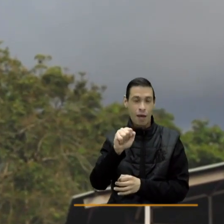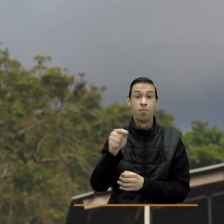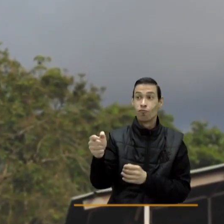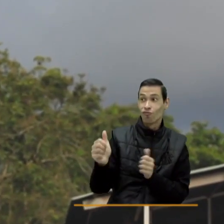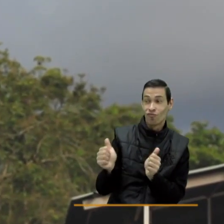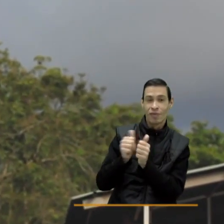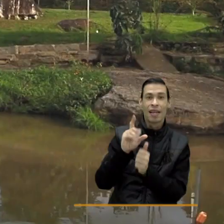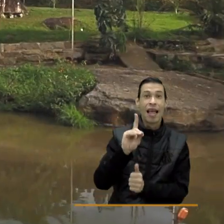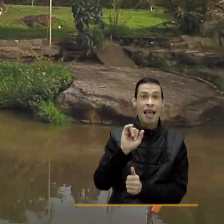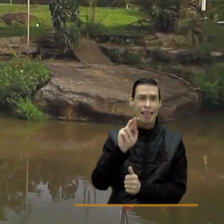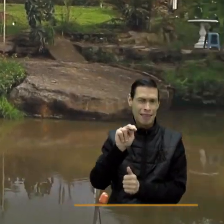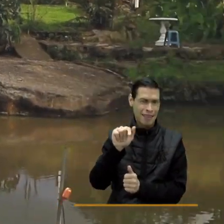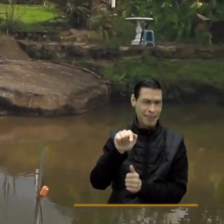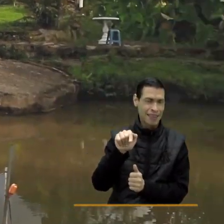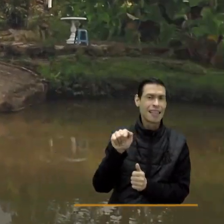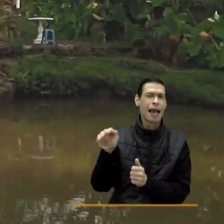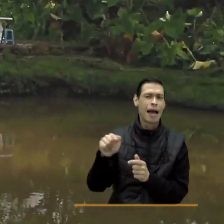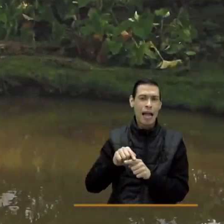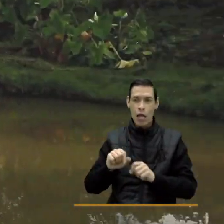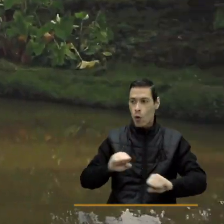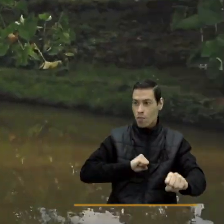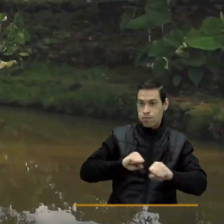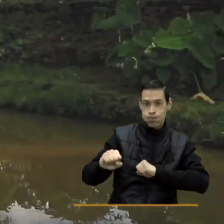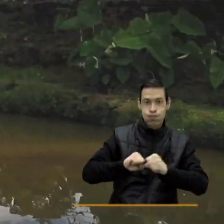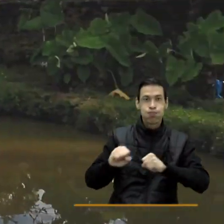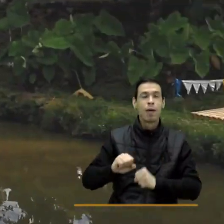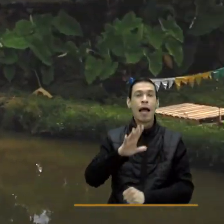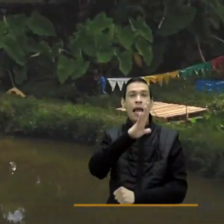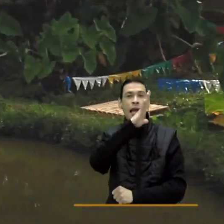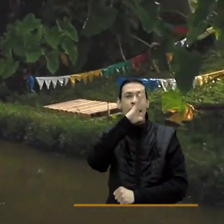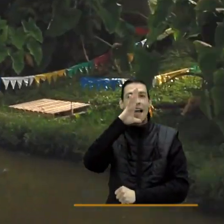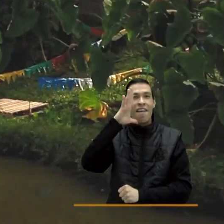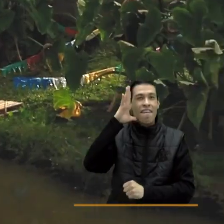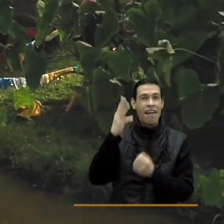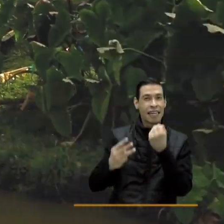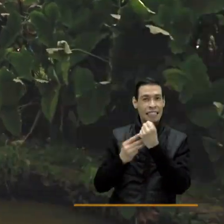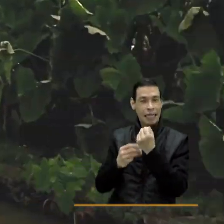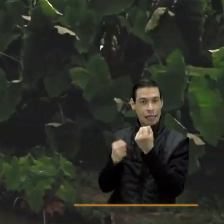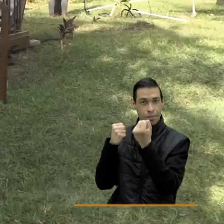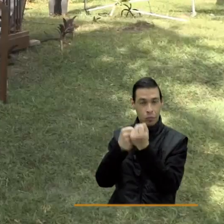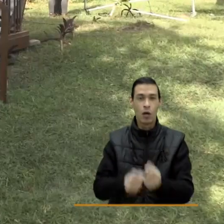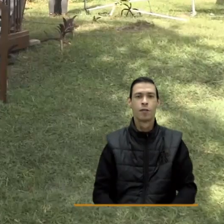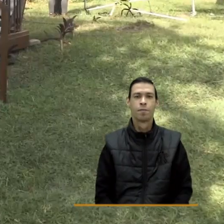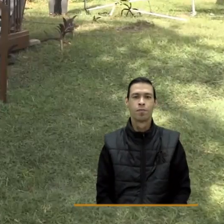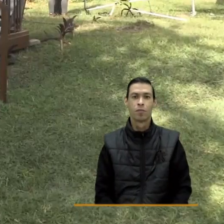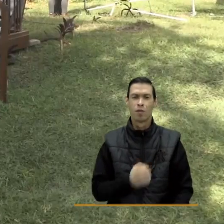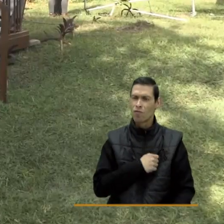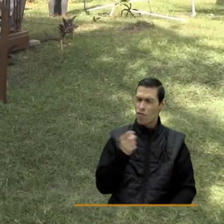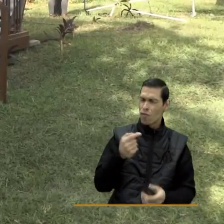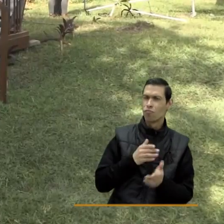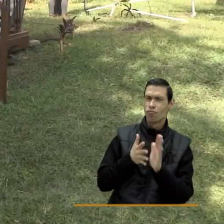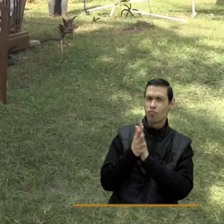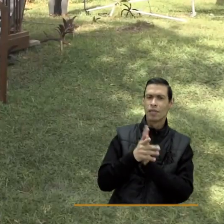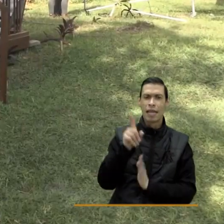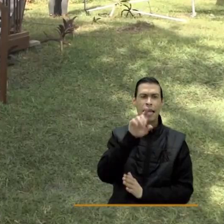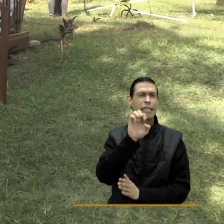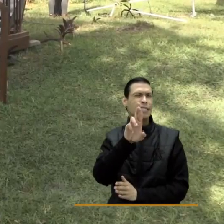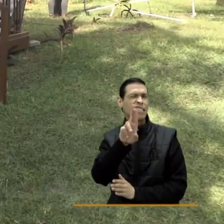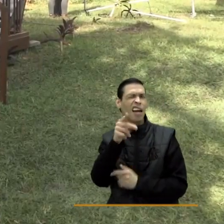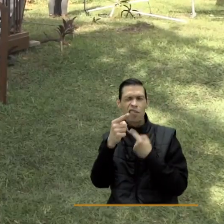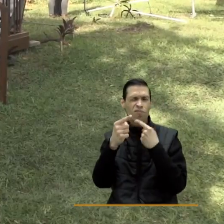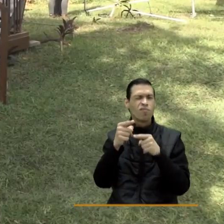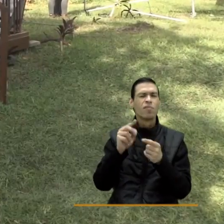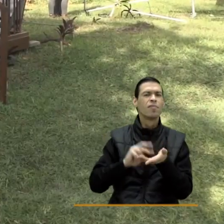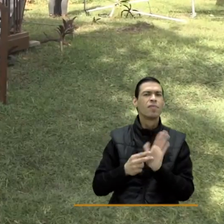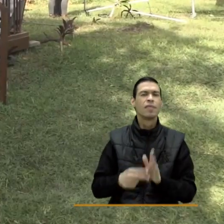acompaña Diana Jiménez, ella es dinamizadora de Sena Emprende Rural. Hola Diana. ¿Cómo estás? Muy bien, cuéntenos qué es Sena Emprende Rural. Bueno,